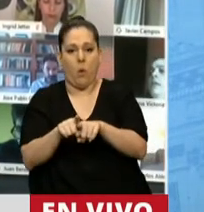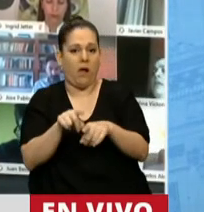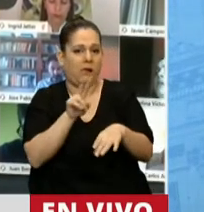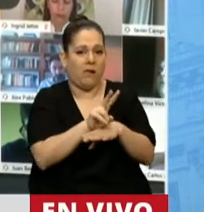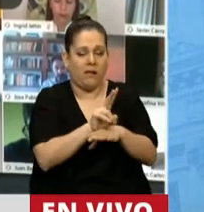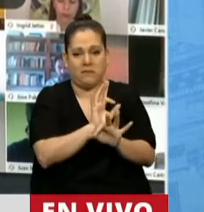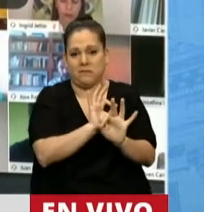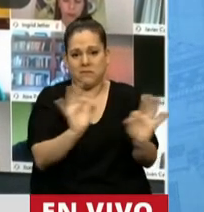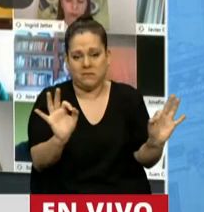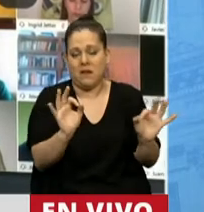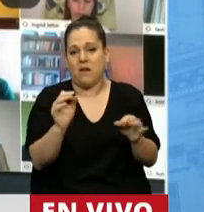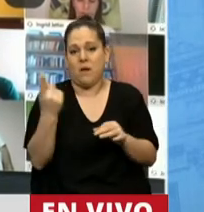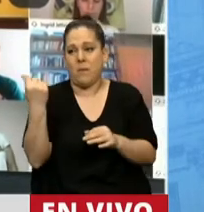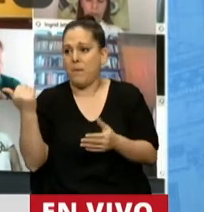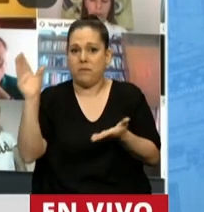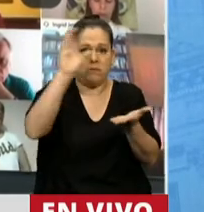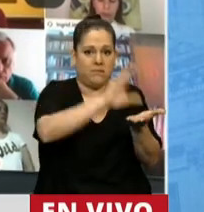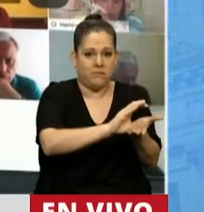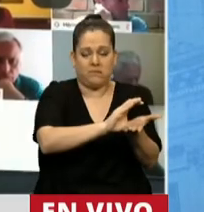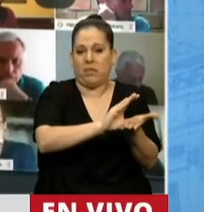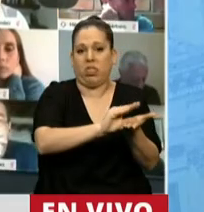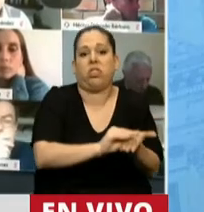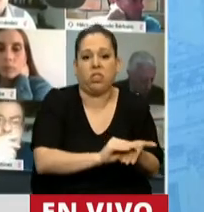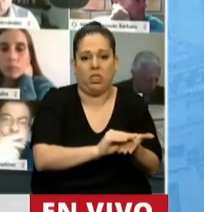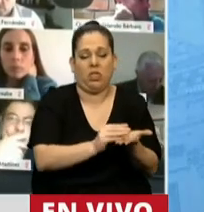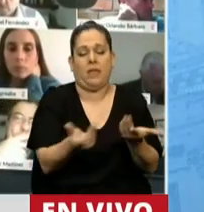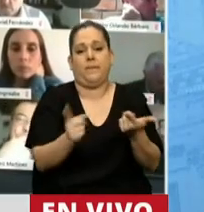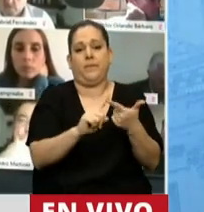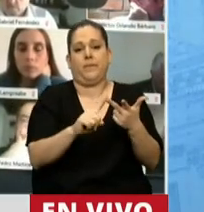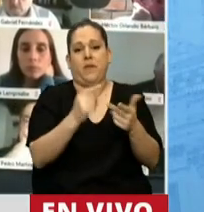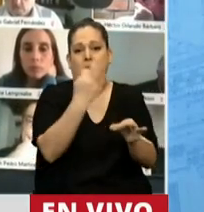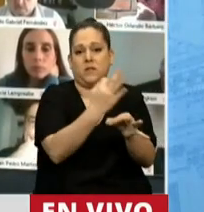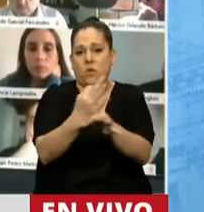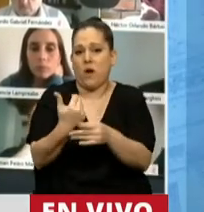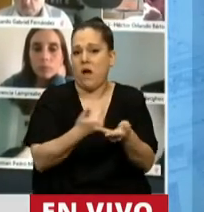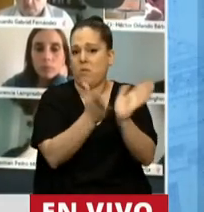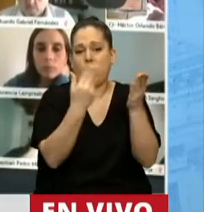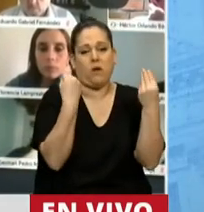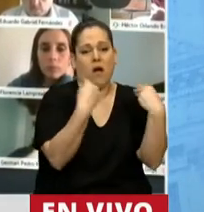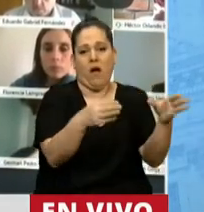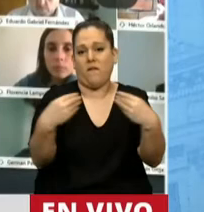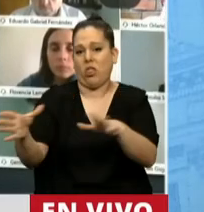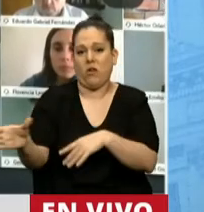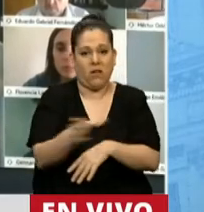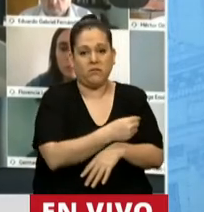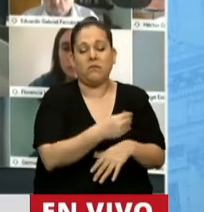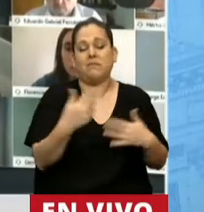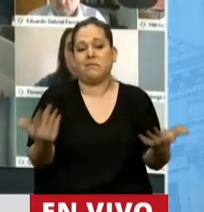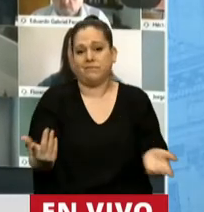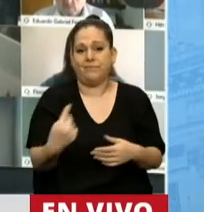achicamiento de los recursos presupuestarios, el abandono de las escuelas públicas, hicieron de lo